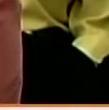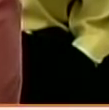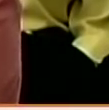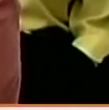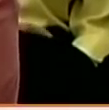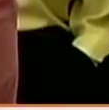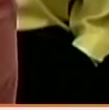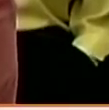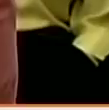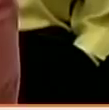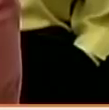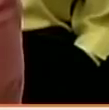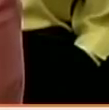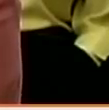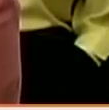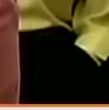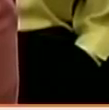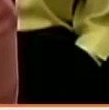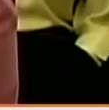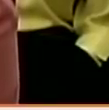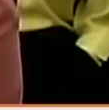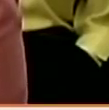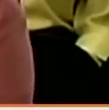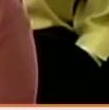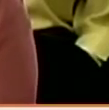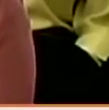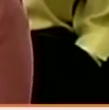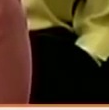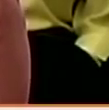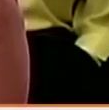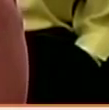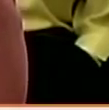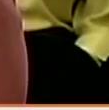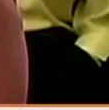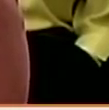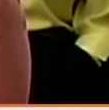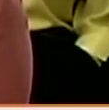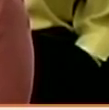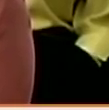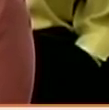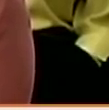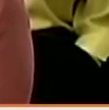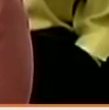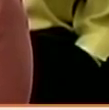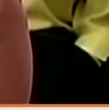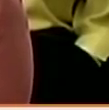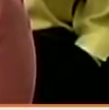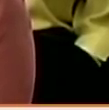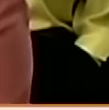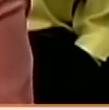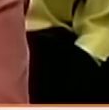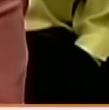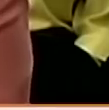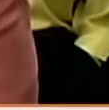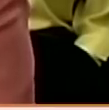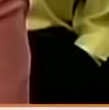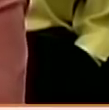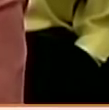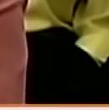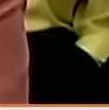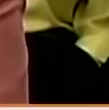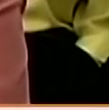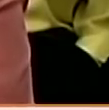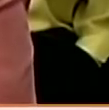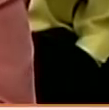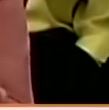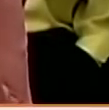parte, le pregunto, vicepresidenta, desde el año pasado el presidente de la República, Nicolás Maduro, ha venido denunciando que se estaban generando